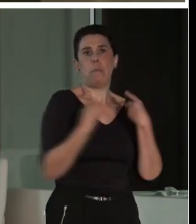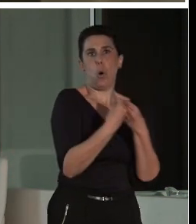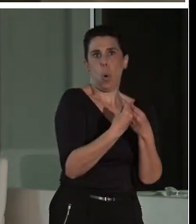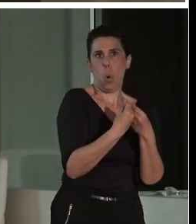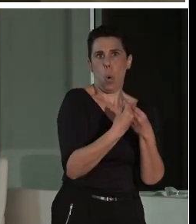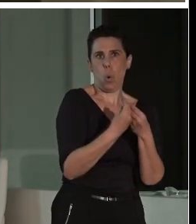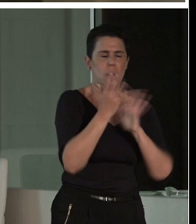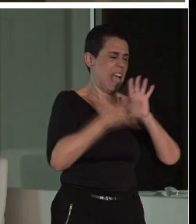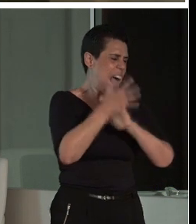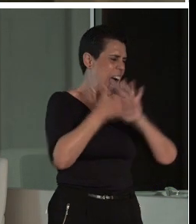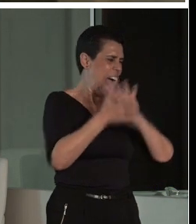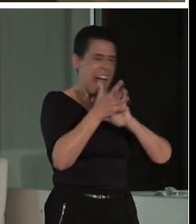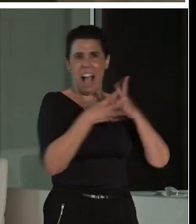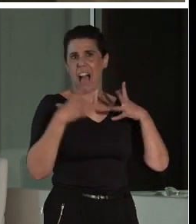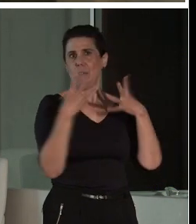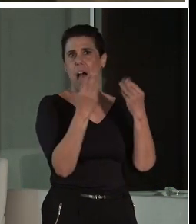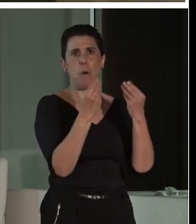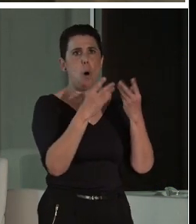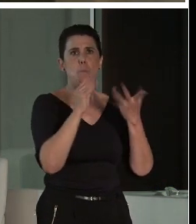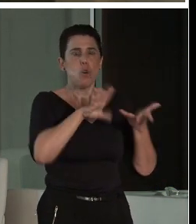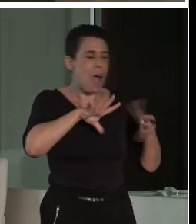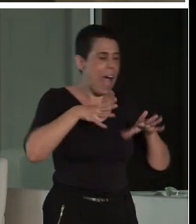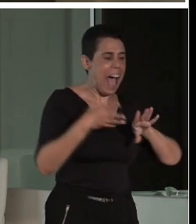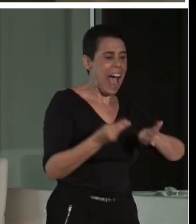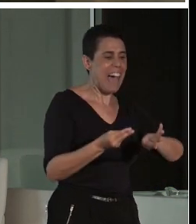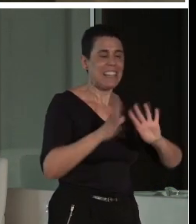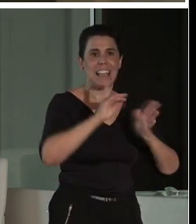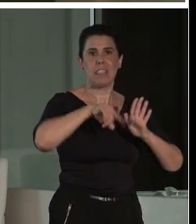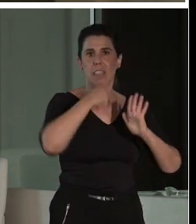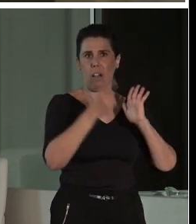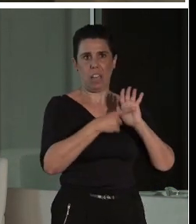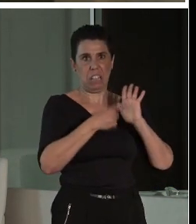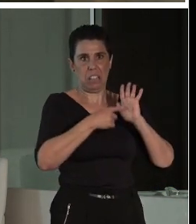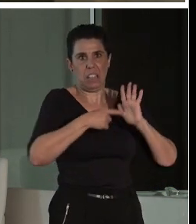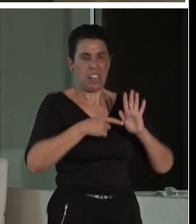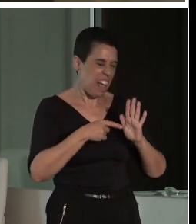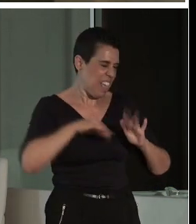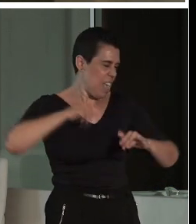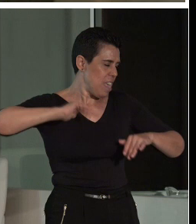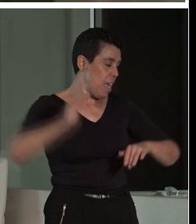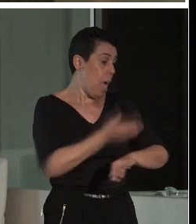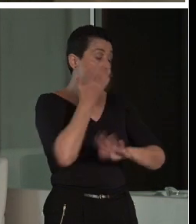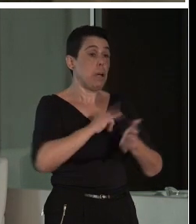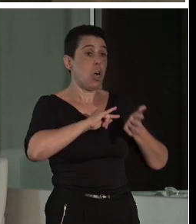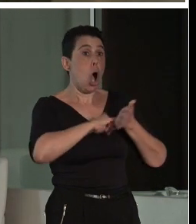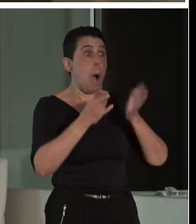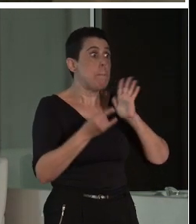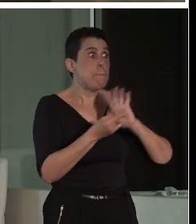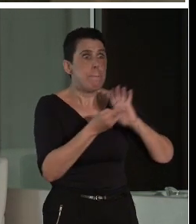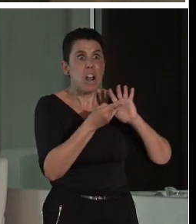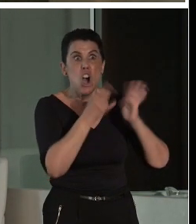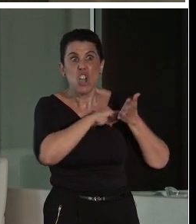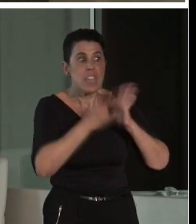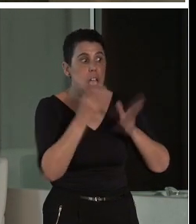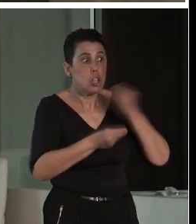integral. Hace tiempo ya que hemos superado, por lo menos nosotros, la lectura de que los proyectos son de arquitectura, o de conservación,